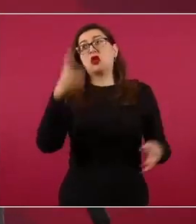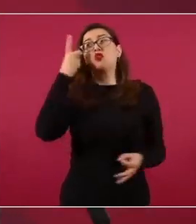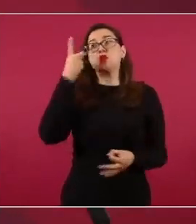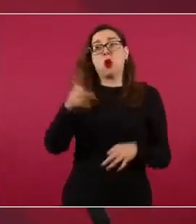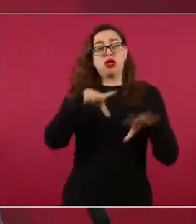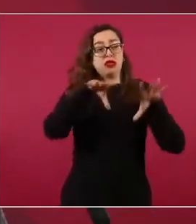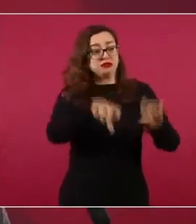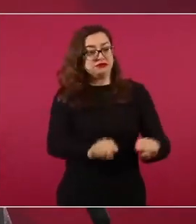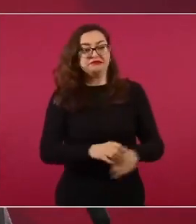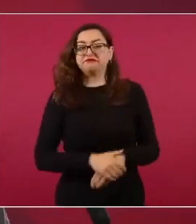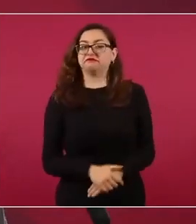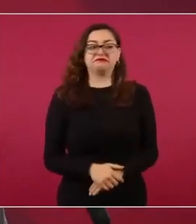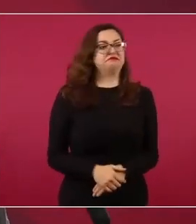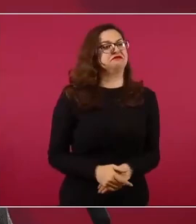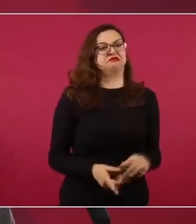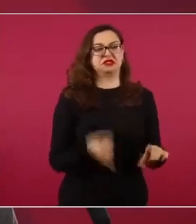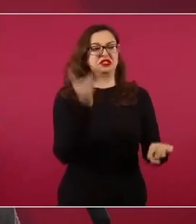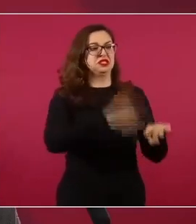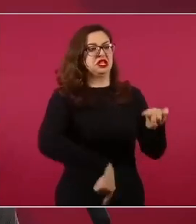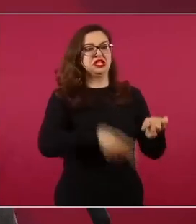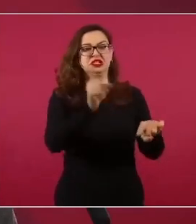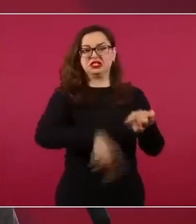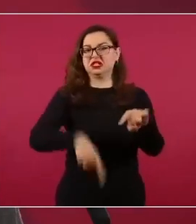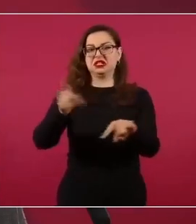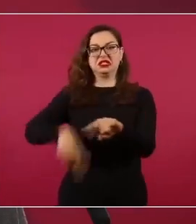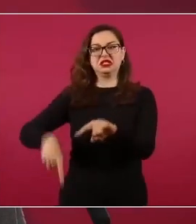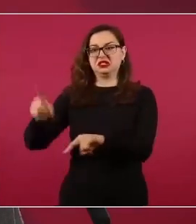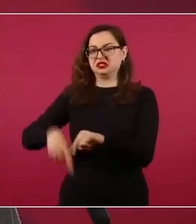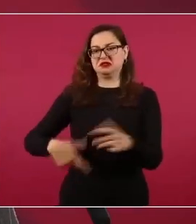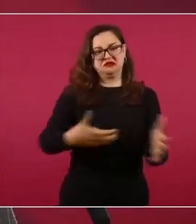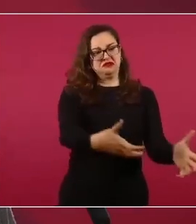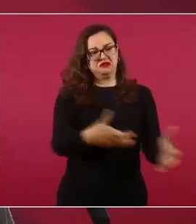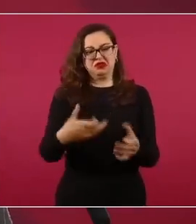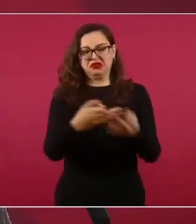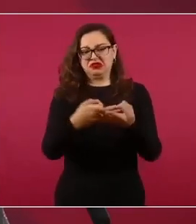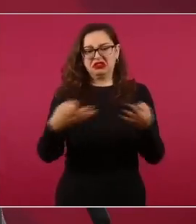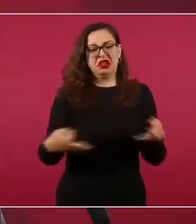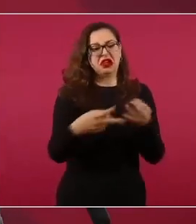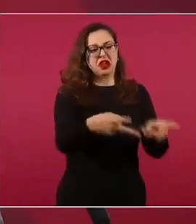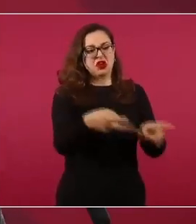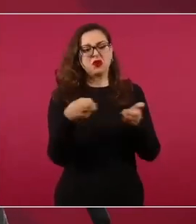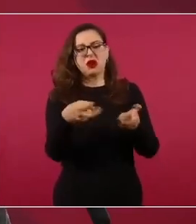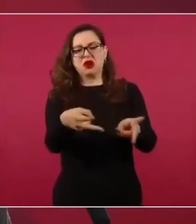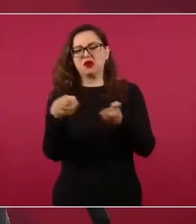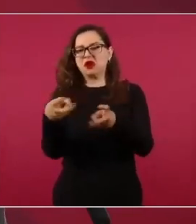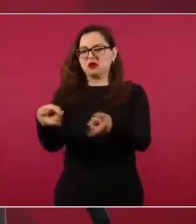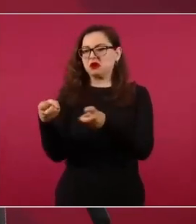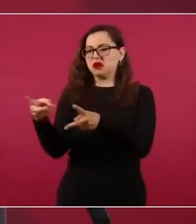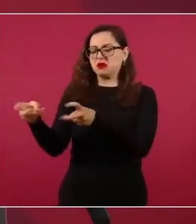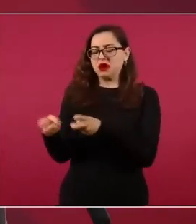quitárselas. Y utilizó a los generales